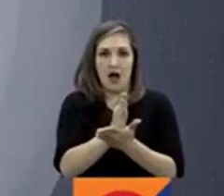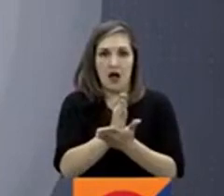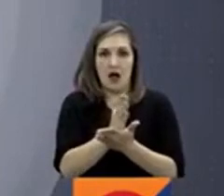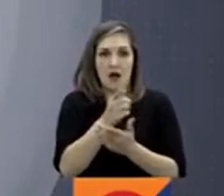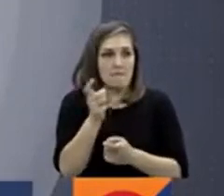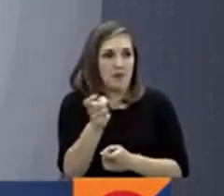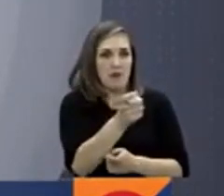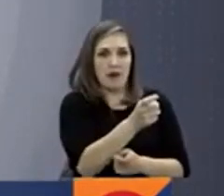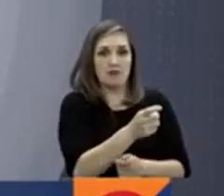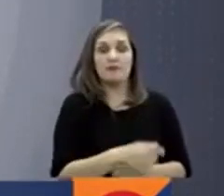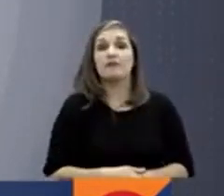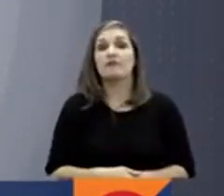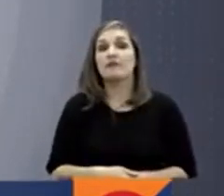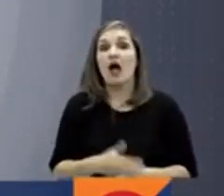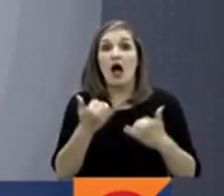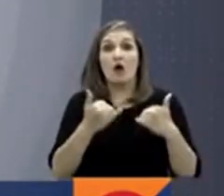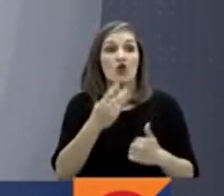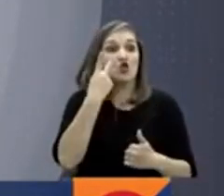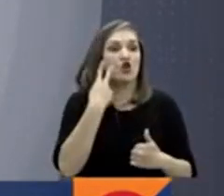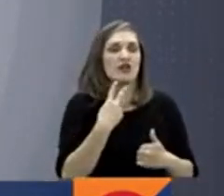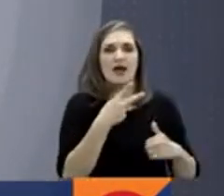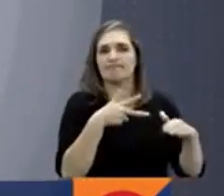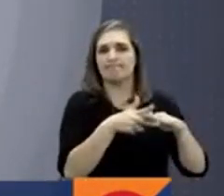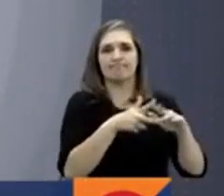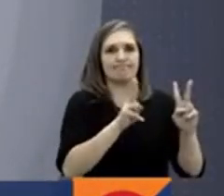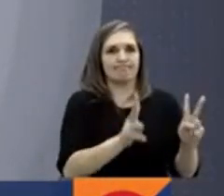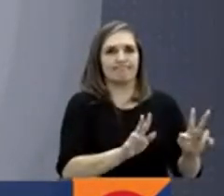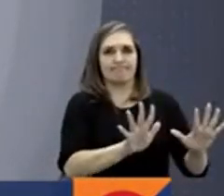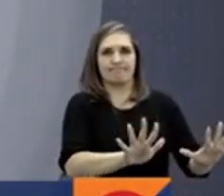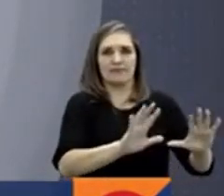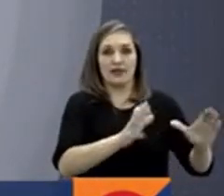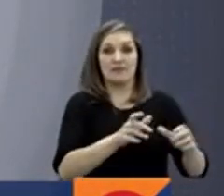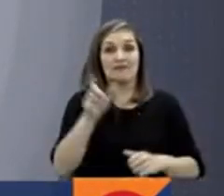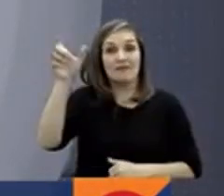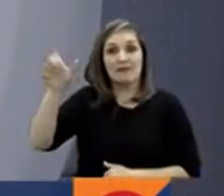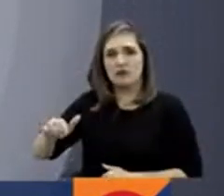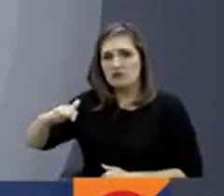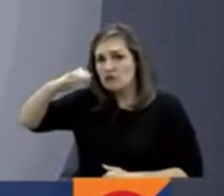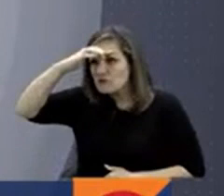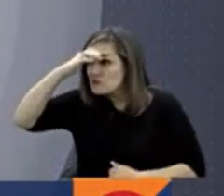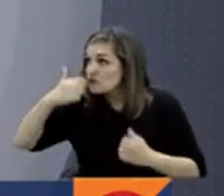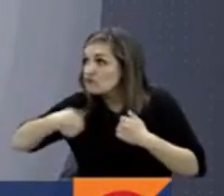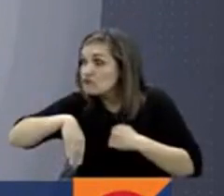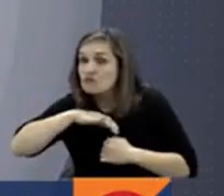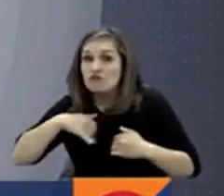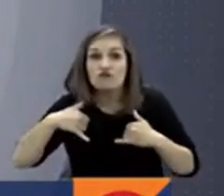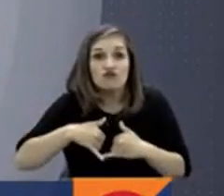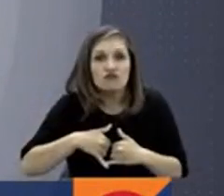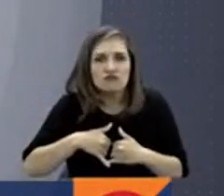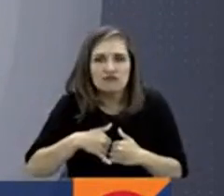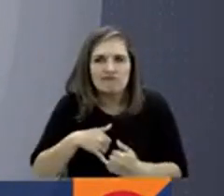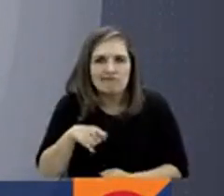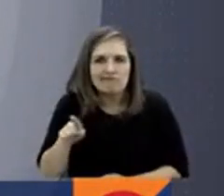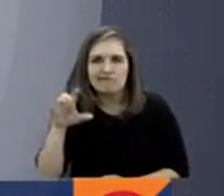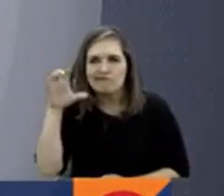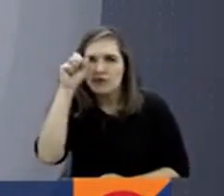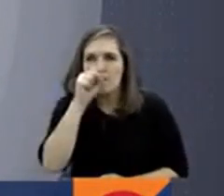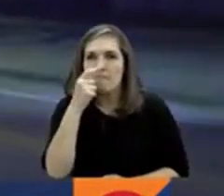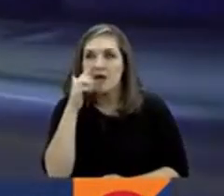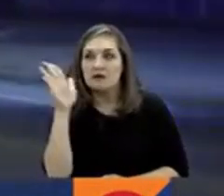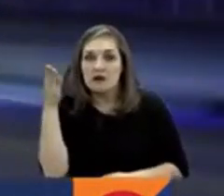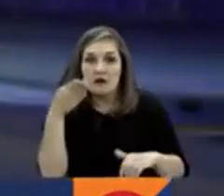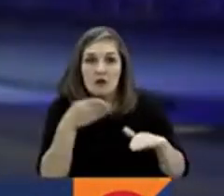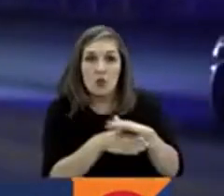Un hombre de 43 años que vestía zapatos rojos, chaqueta y gorra sería el principal sospechoso de haber ingresado a un edificio de la Universidad de